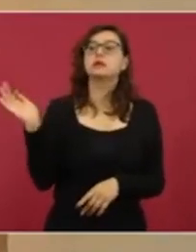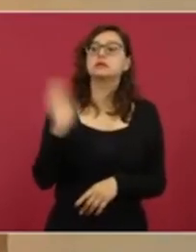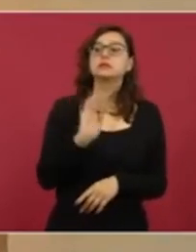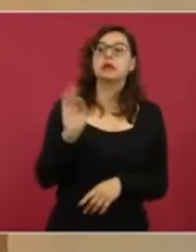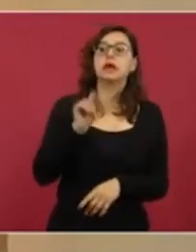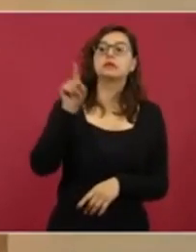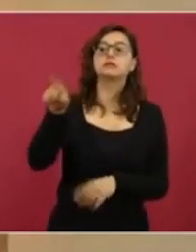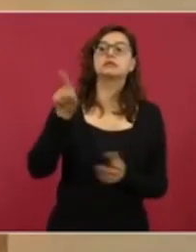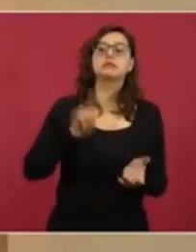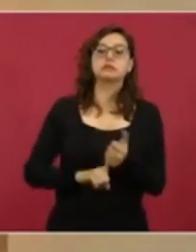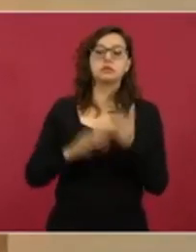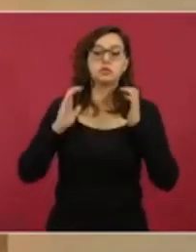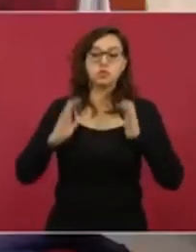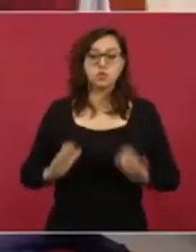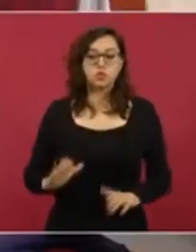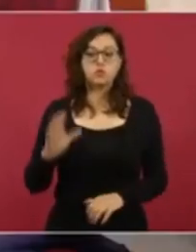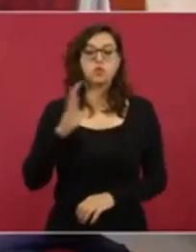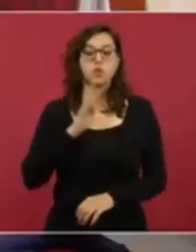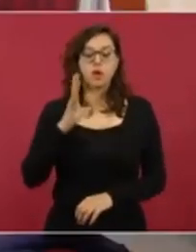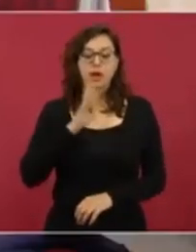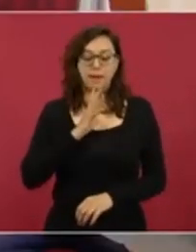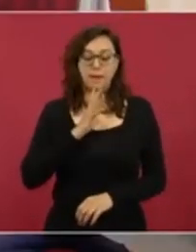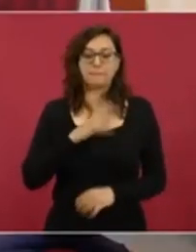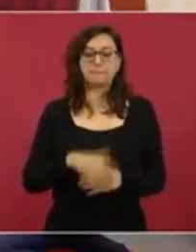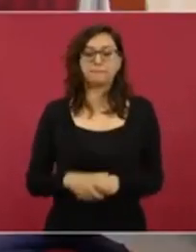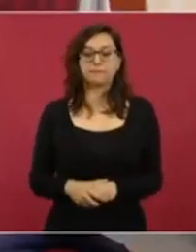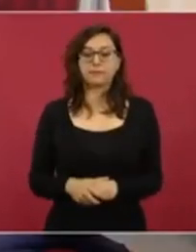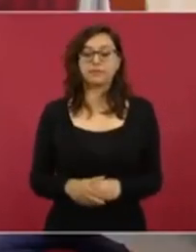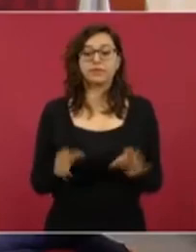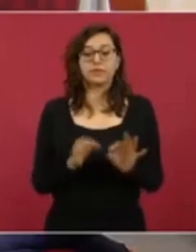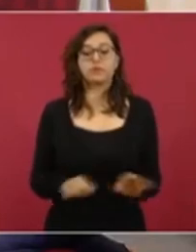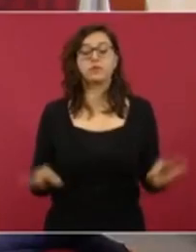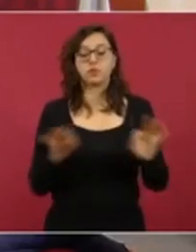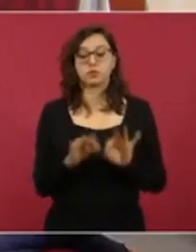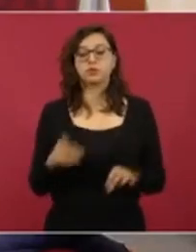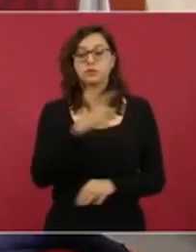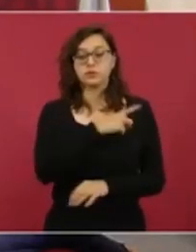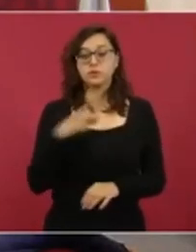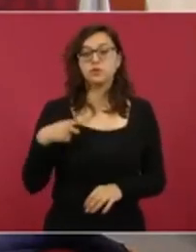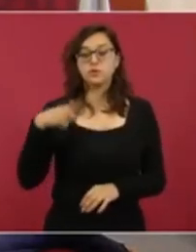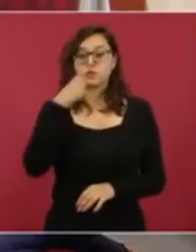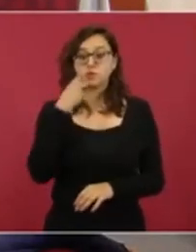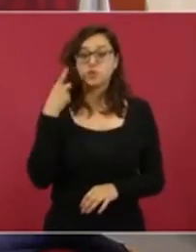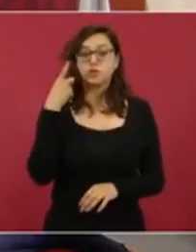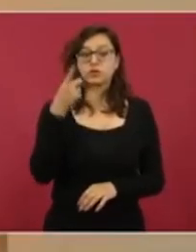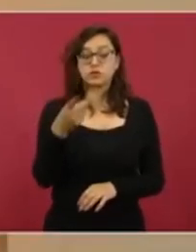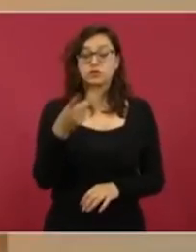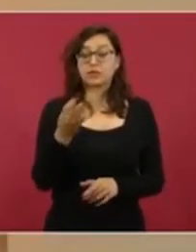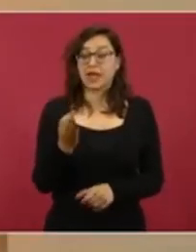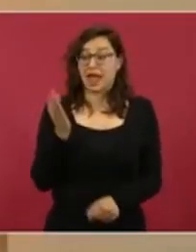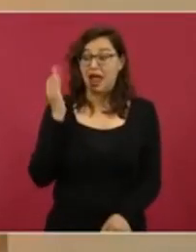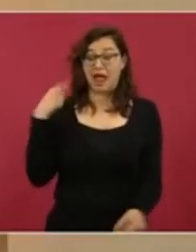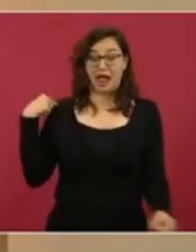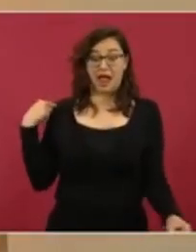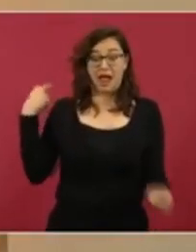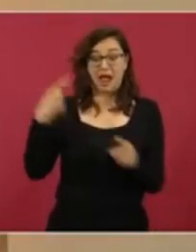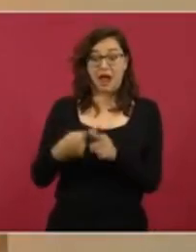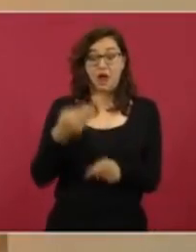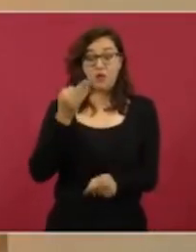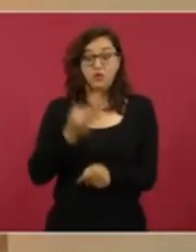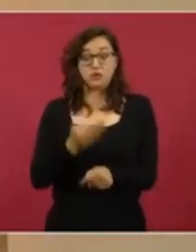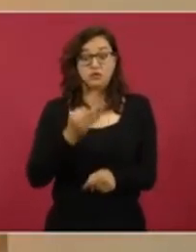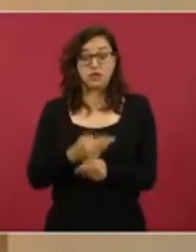depositado los cuerpos. Queremos señalar, y esto lo subrayamos, que no hay ninguna denuncia al momento de